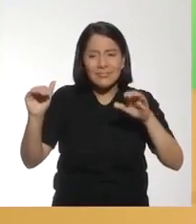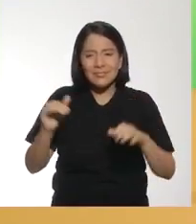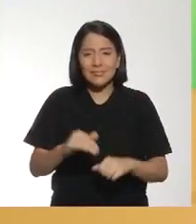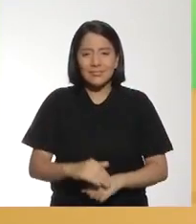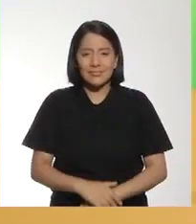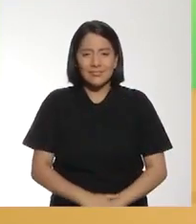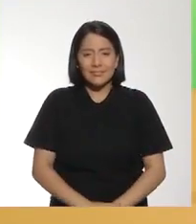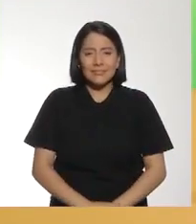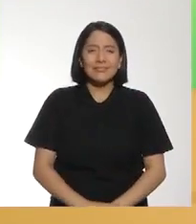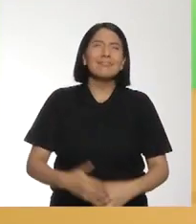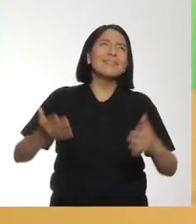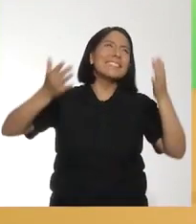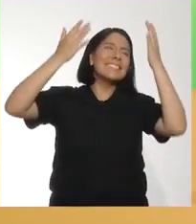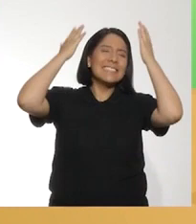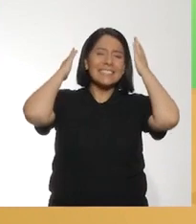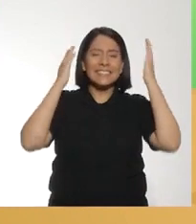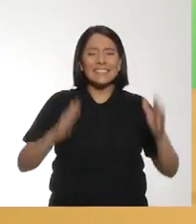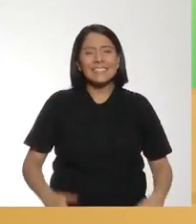¡Dale!